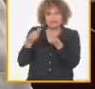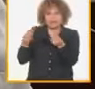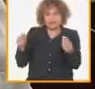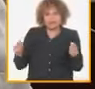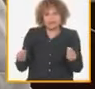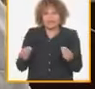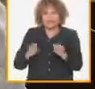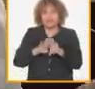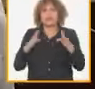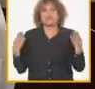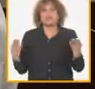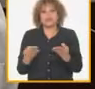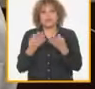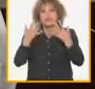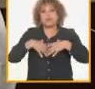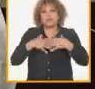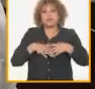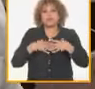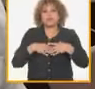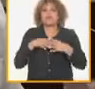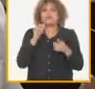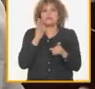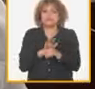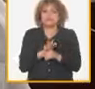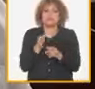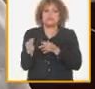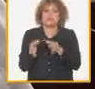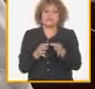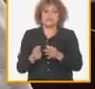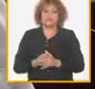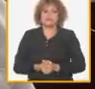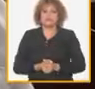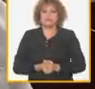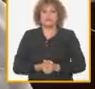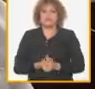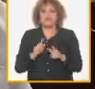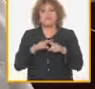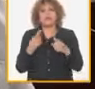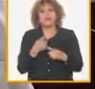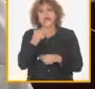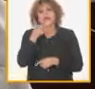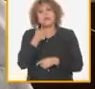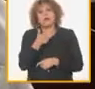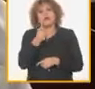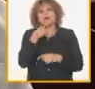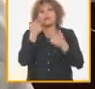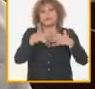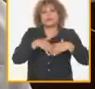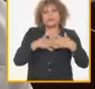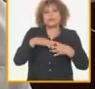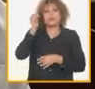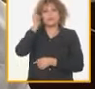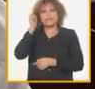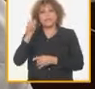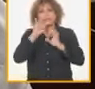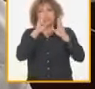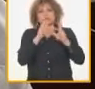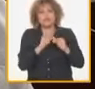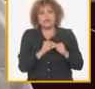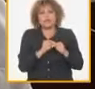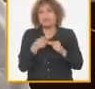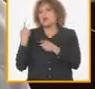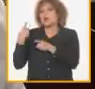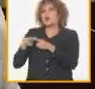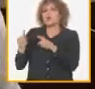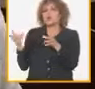a todos los productores las buenas prácticas porque la pregunta es por qué tenemos buenos productores con experiencia y resultados y